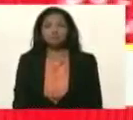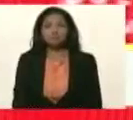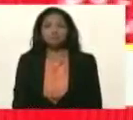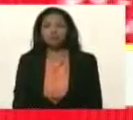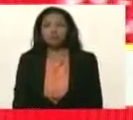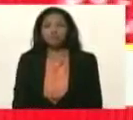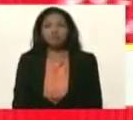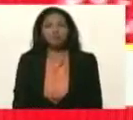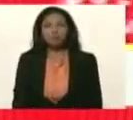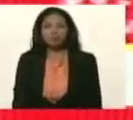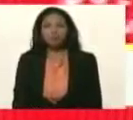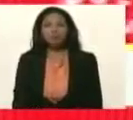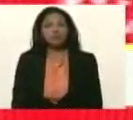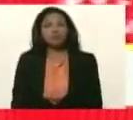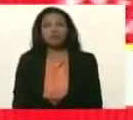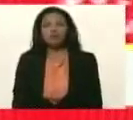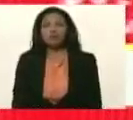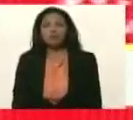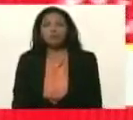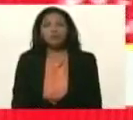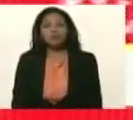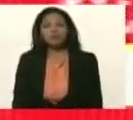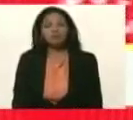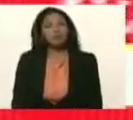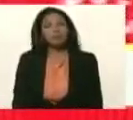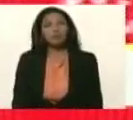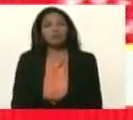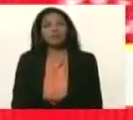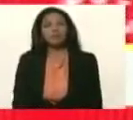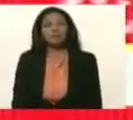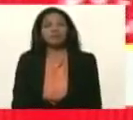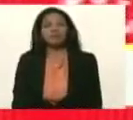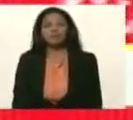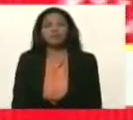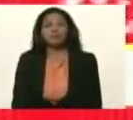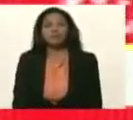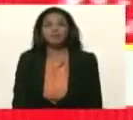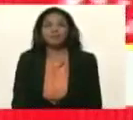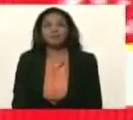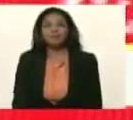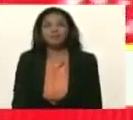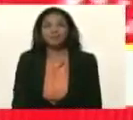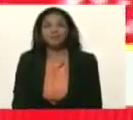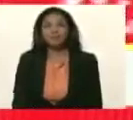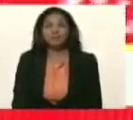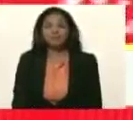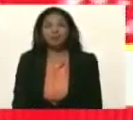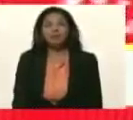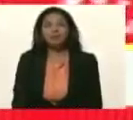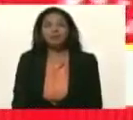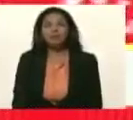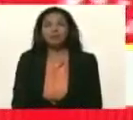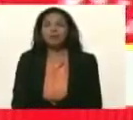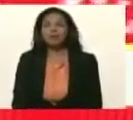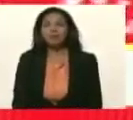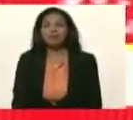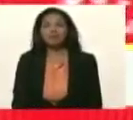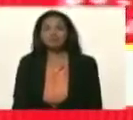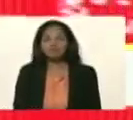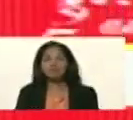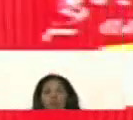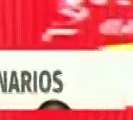celebrando, si bien es cierto, estamos celebrando dos años de una gran victoria en medio de una guerra.